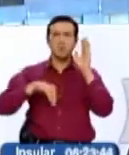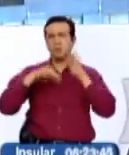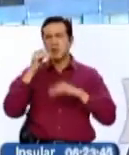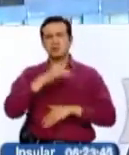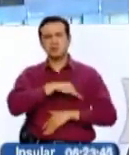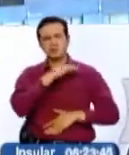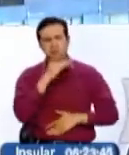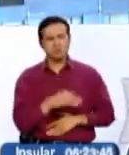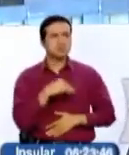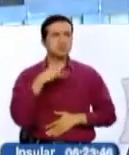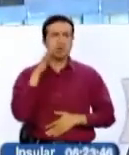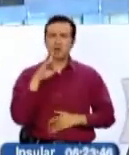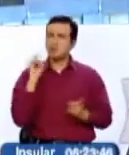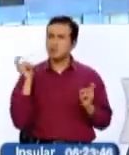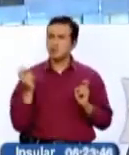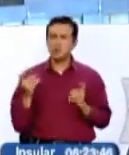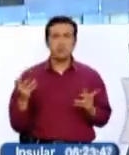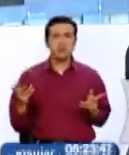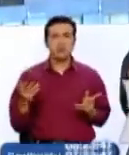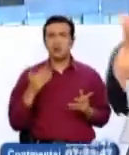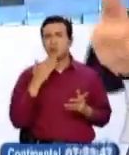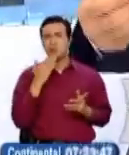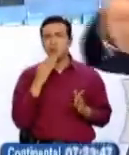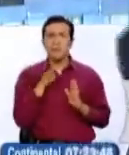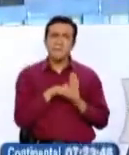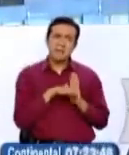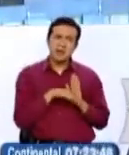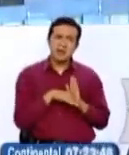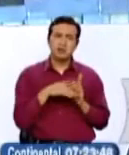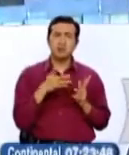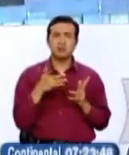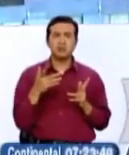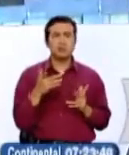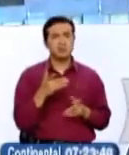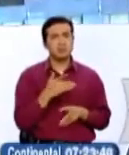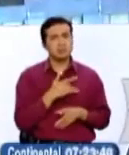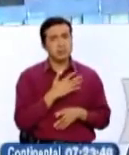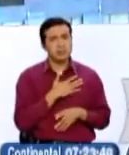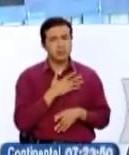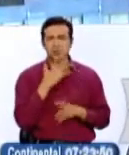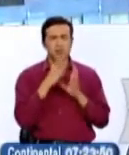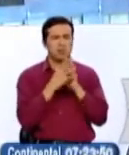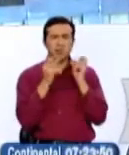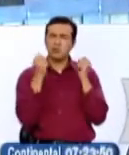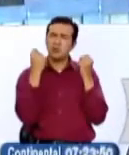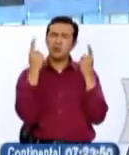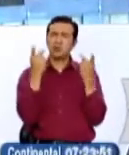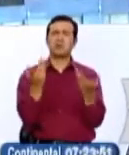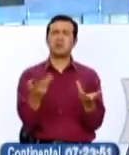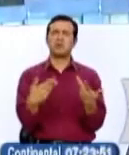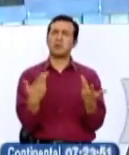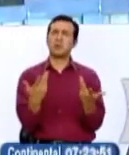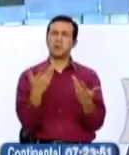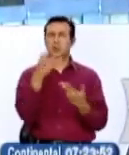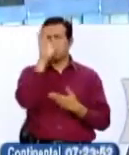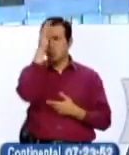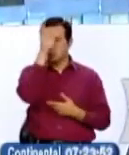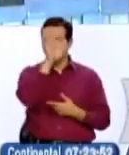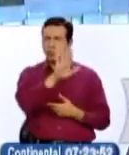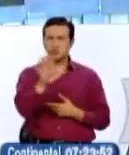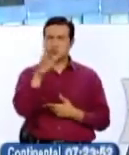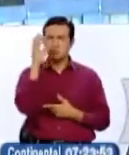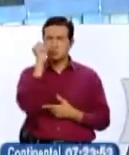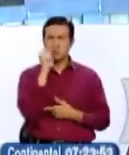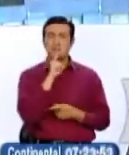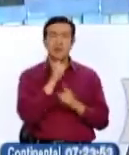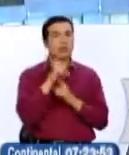ética, la voz de cambio, logran una disminución y aquello no se logra entender si es que no es desde la cultura. Me